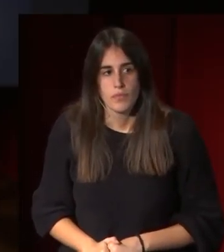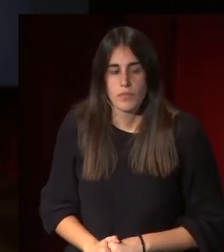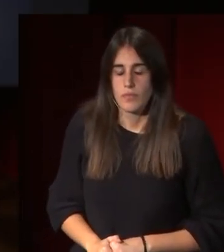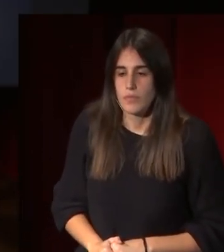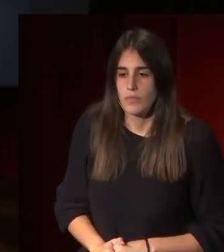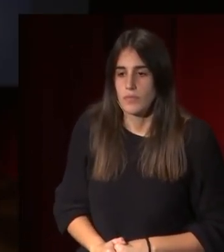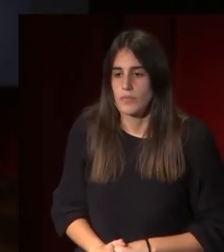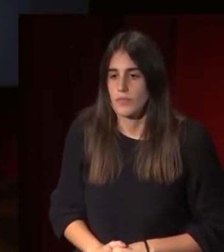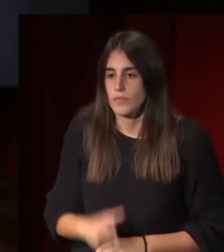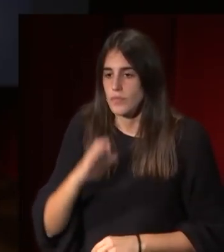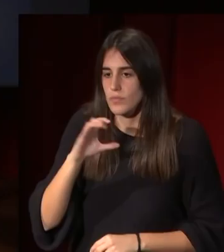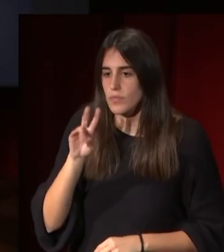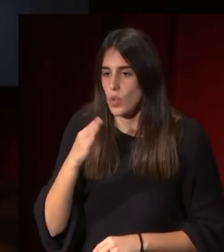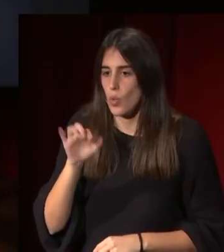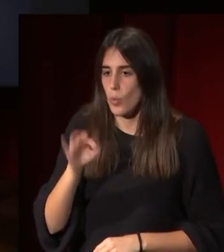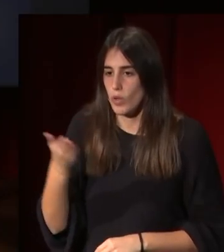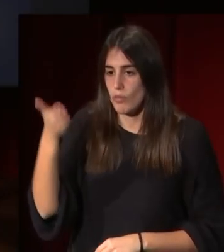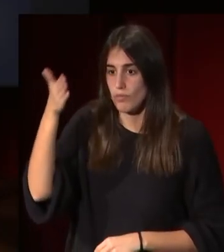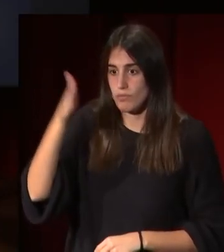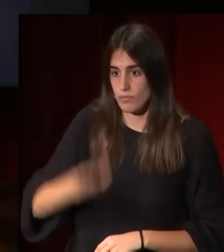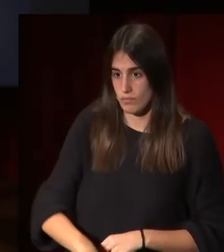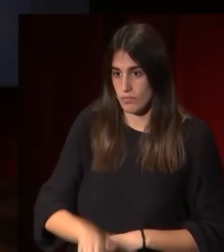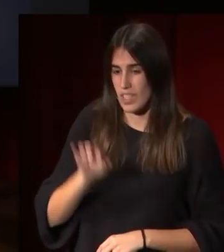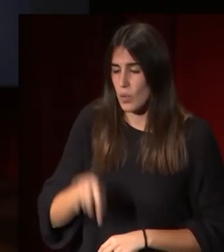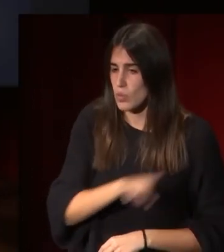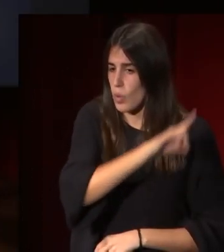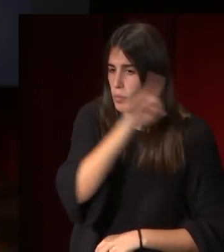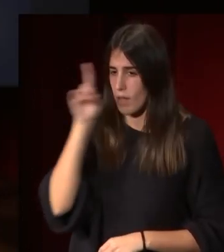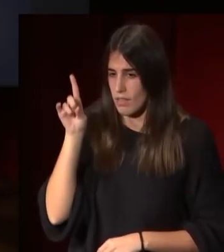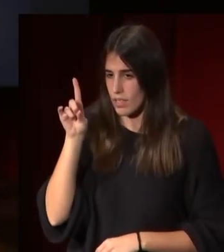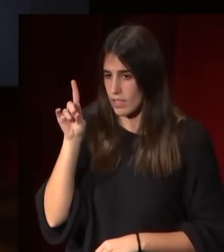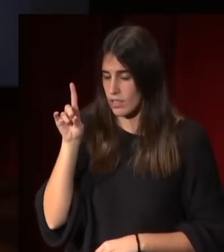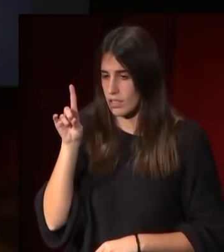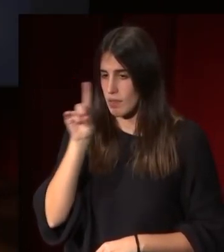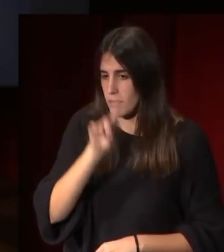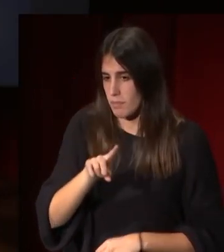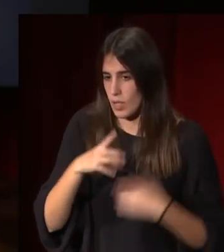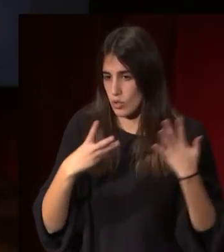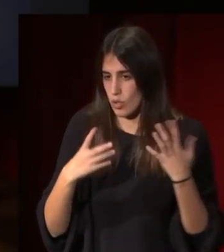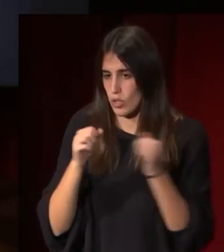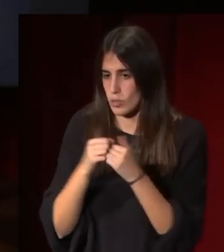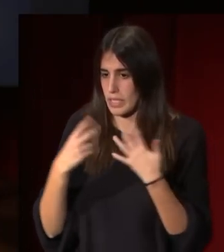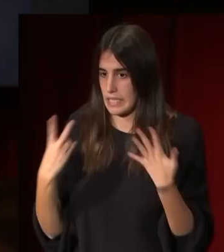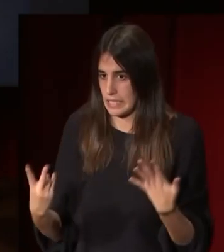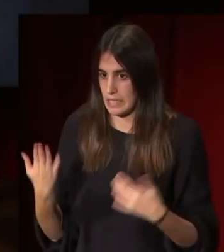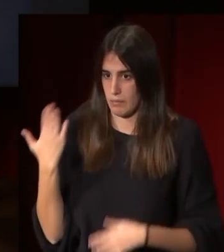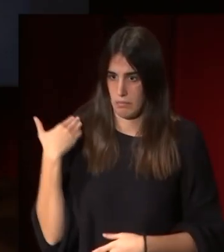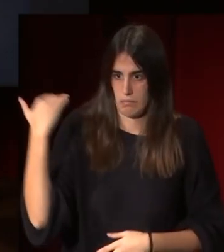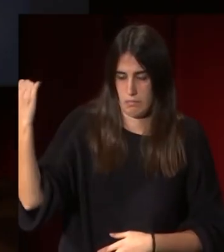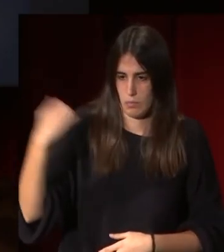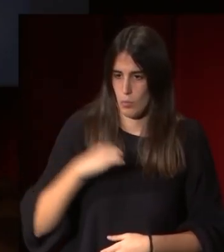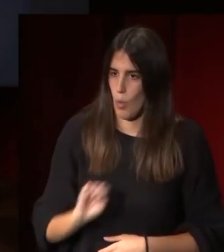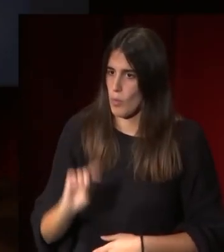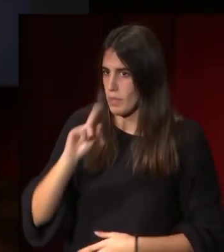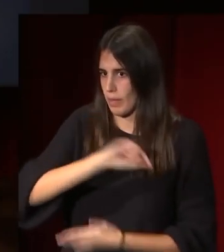Álvarez Cubero fallece él se ha venido a Madrid a principios de 1827 reclamado porque es primer escultor de